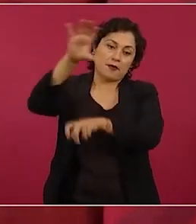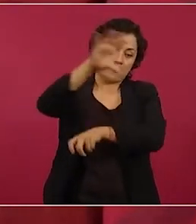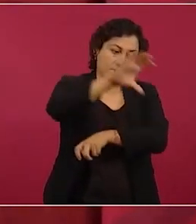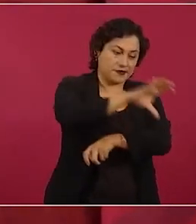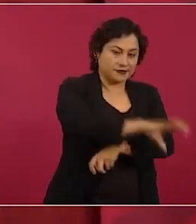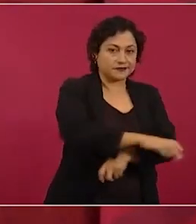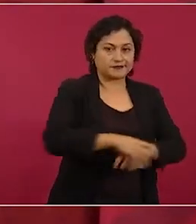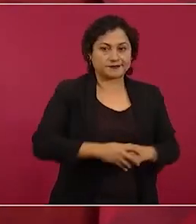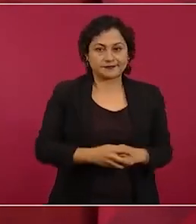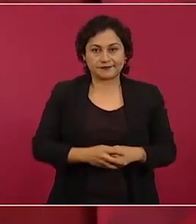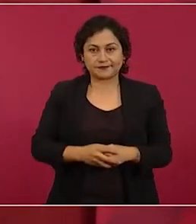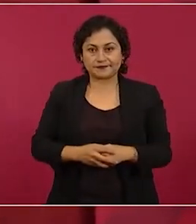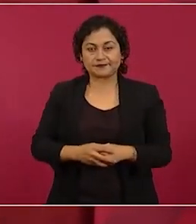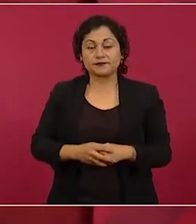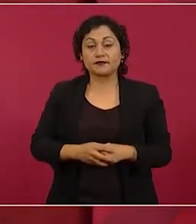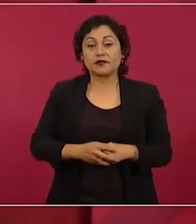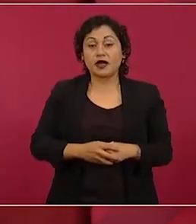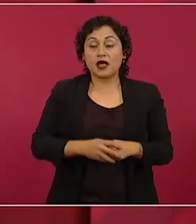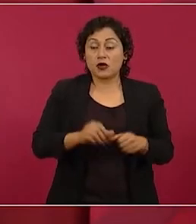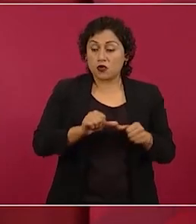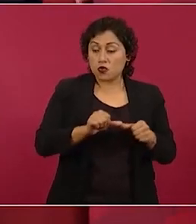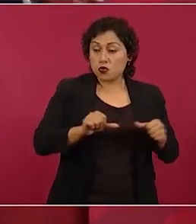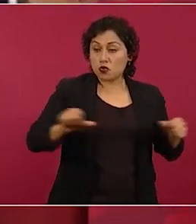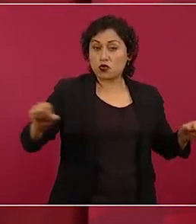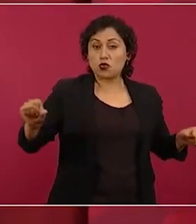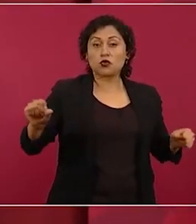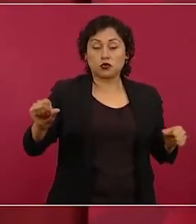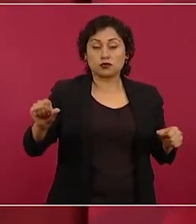hasta de 160 kilómetros por hora.